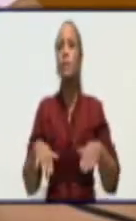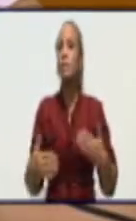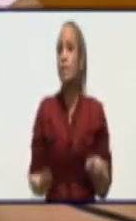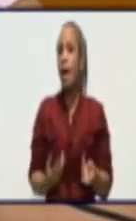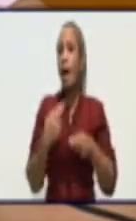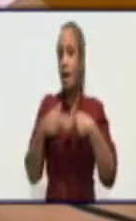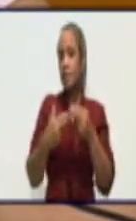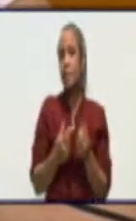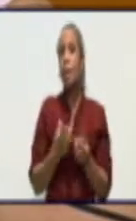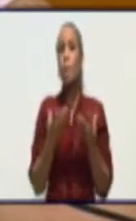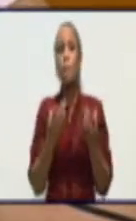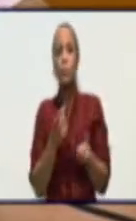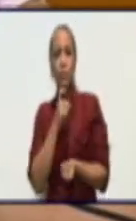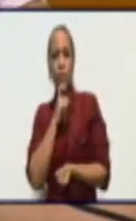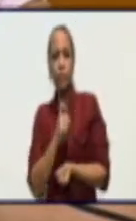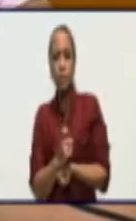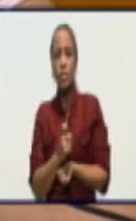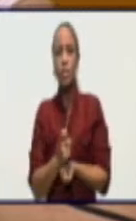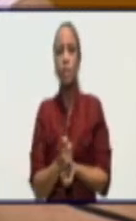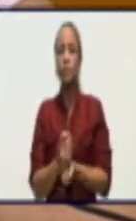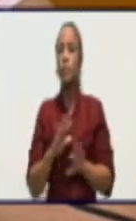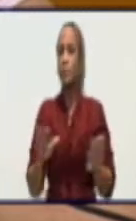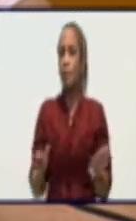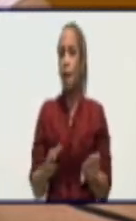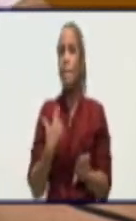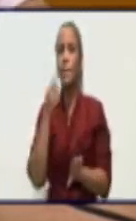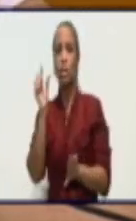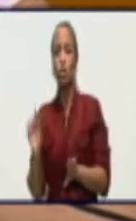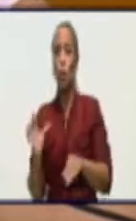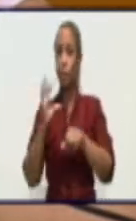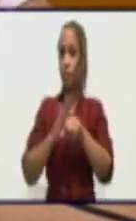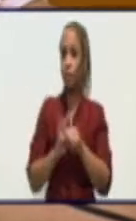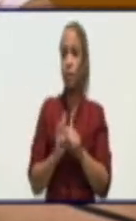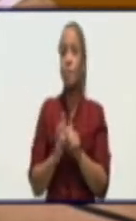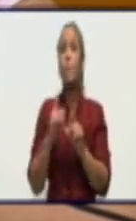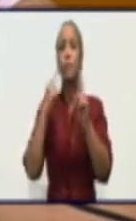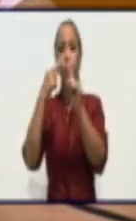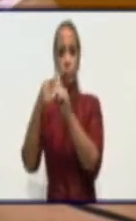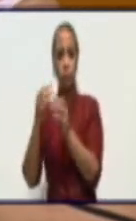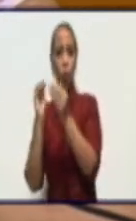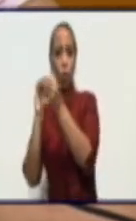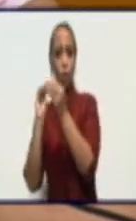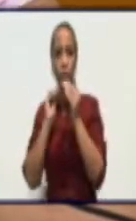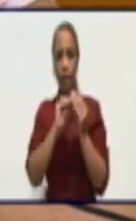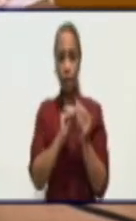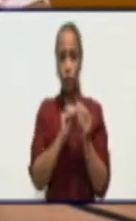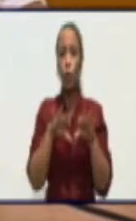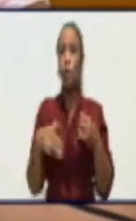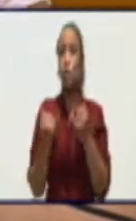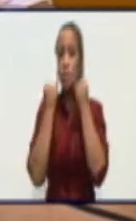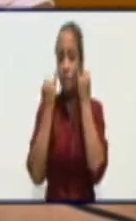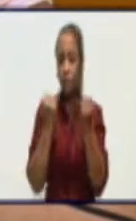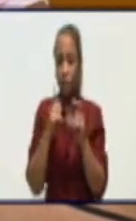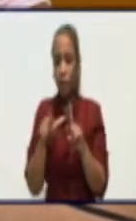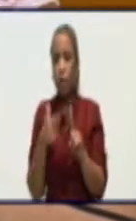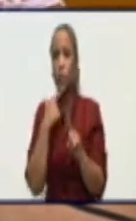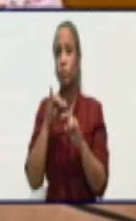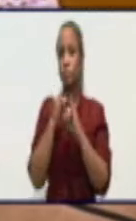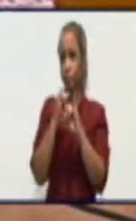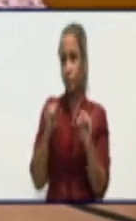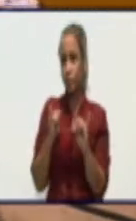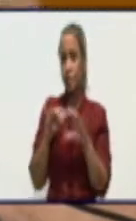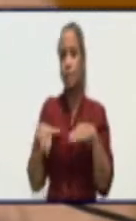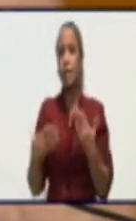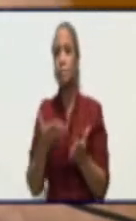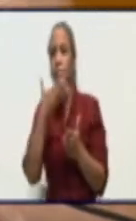poco difícil ya el paciente, una vez que ha tenido el contacto y no se identifica en el tiempo que está establecido, se pierden una serie de elementos y de